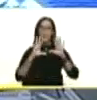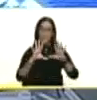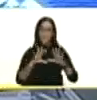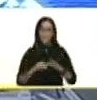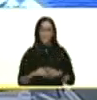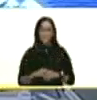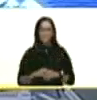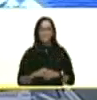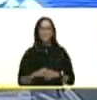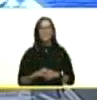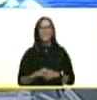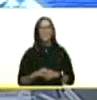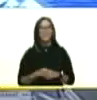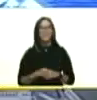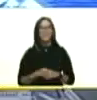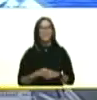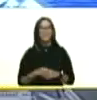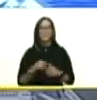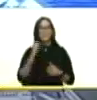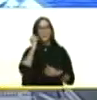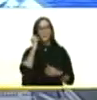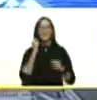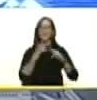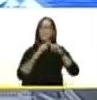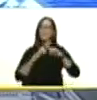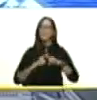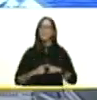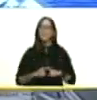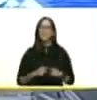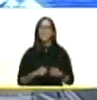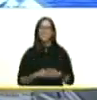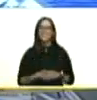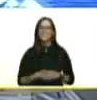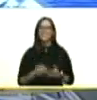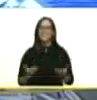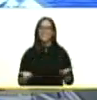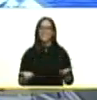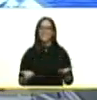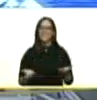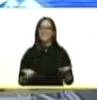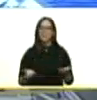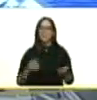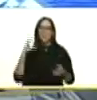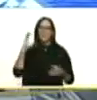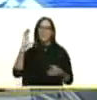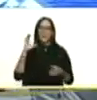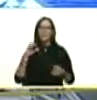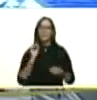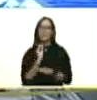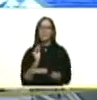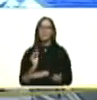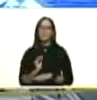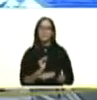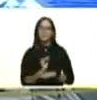pues las mujeres se multiplican patria prevenida